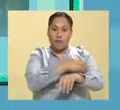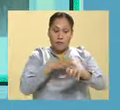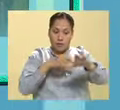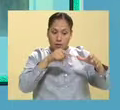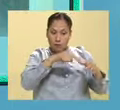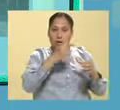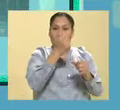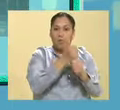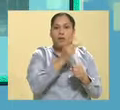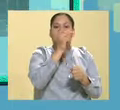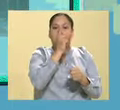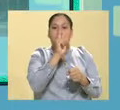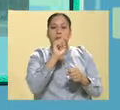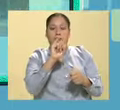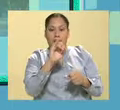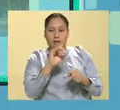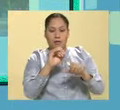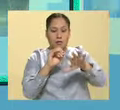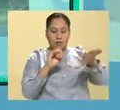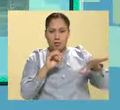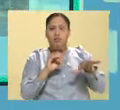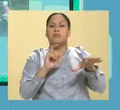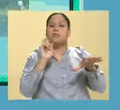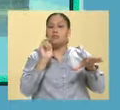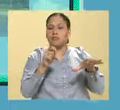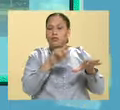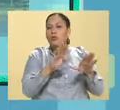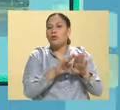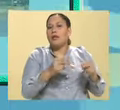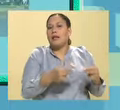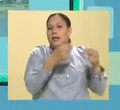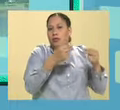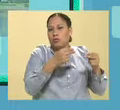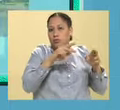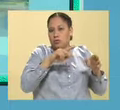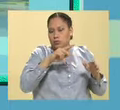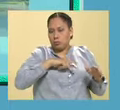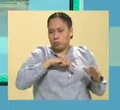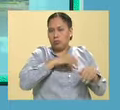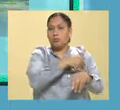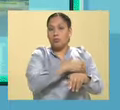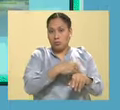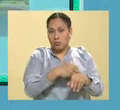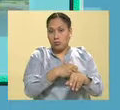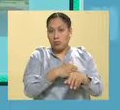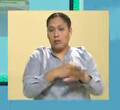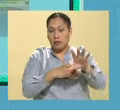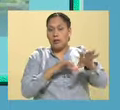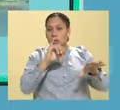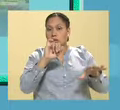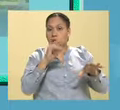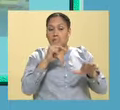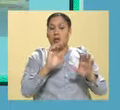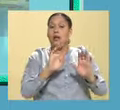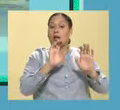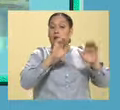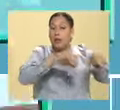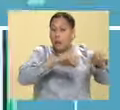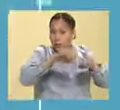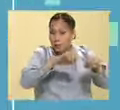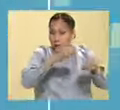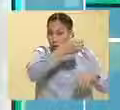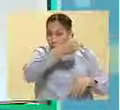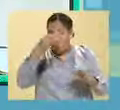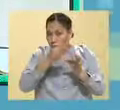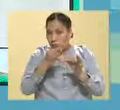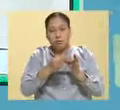abuelos, padres, tíos, nos referimos a una empresa familiar. Más no así en una empresa. Ahí está